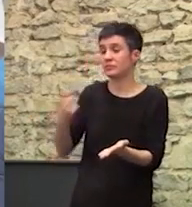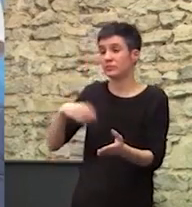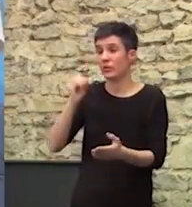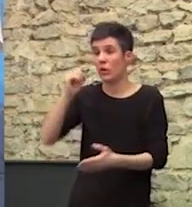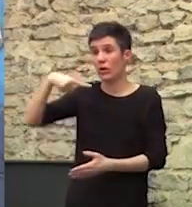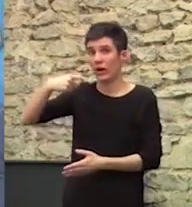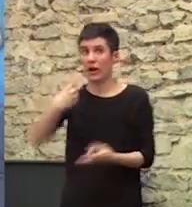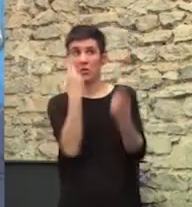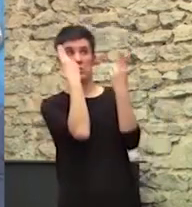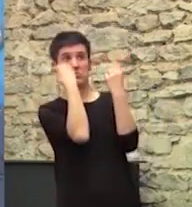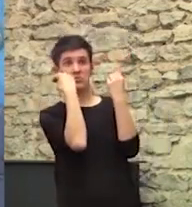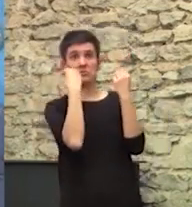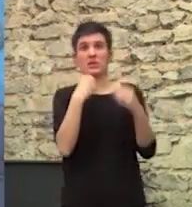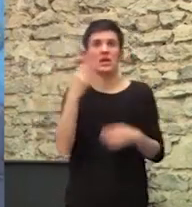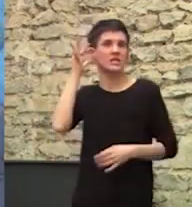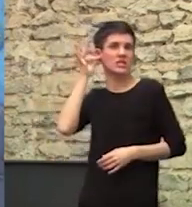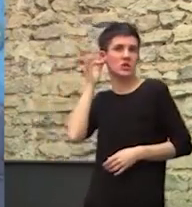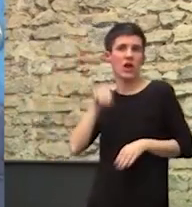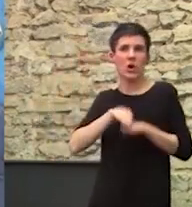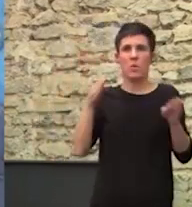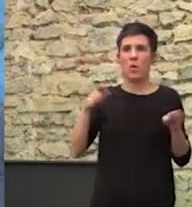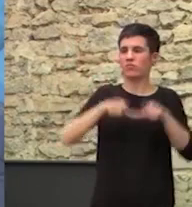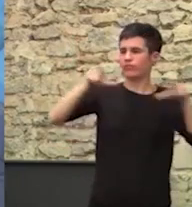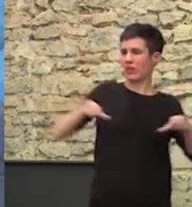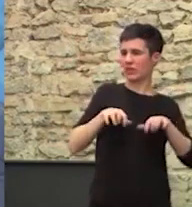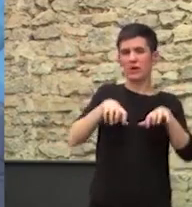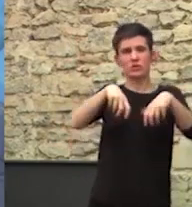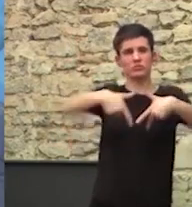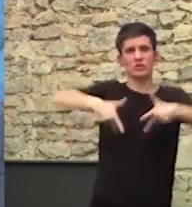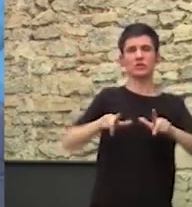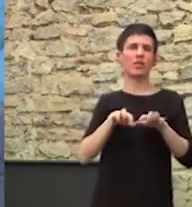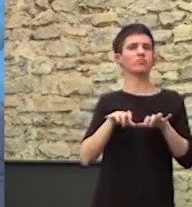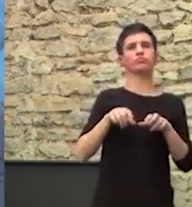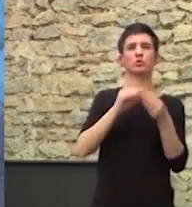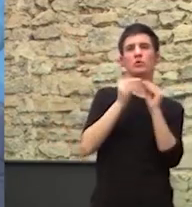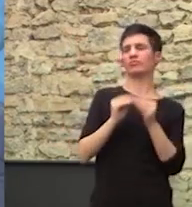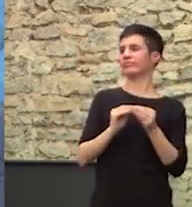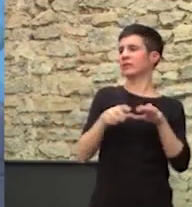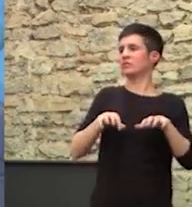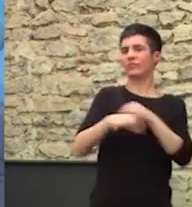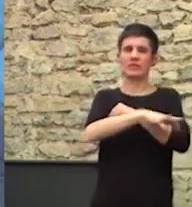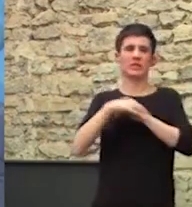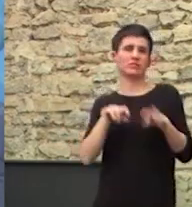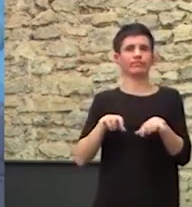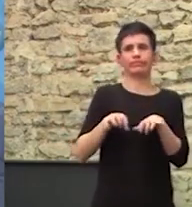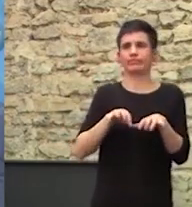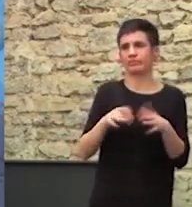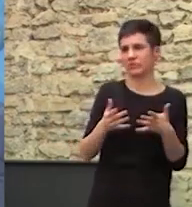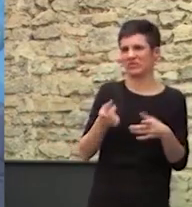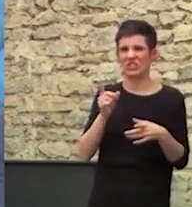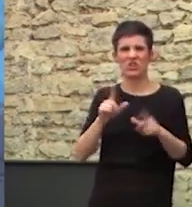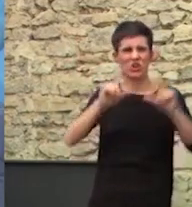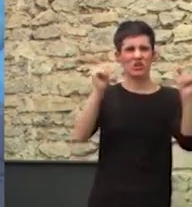despacho Diseñando políticas O diseñando proyectos Para gitanos Que solo ven televisión A través de los